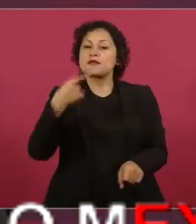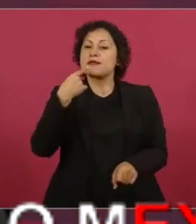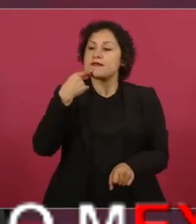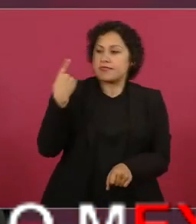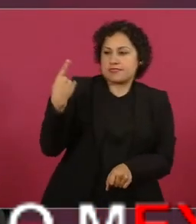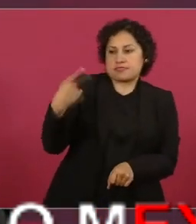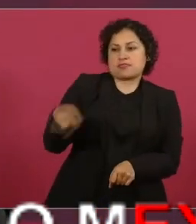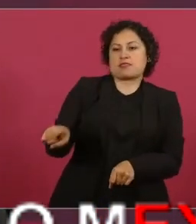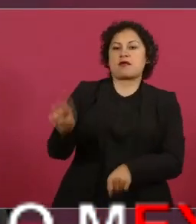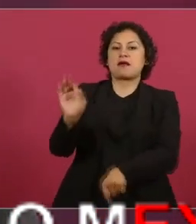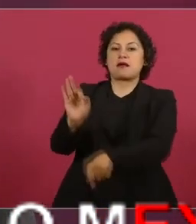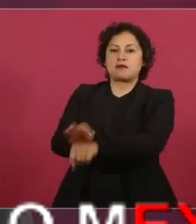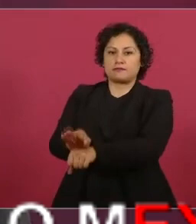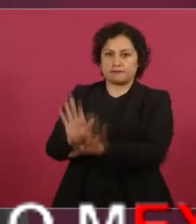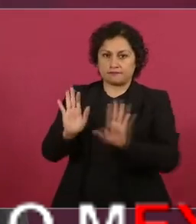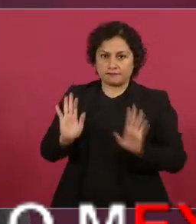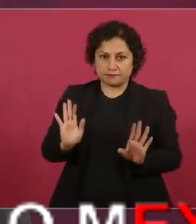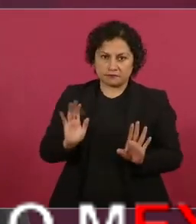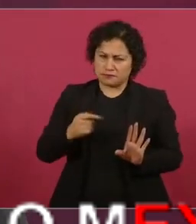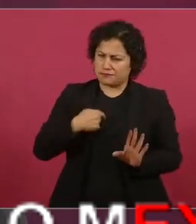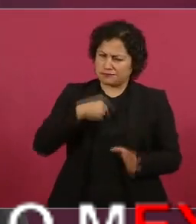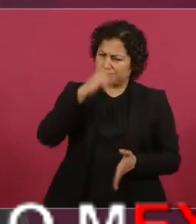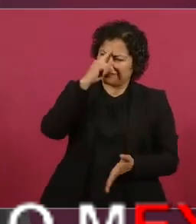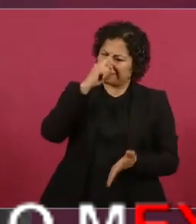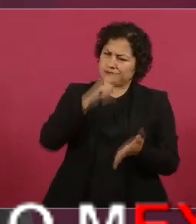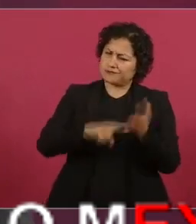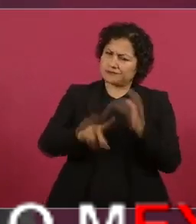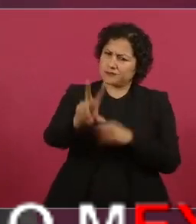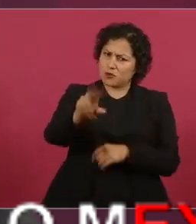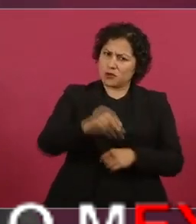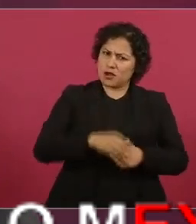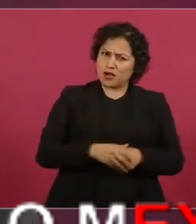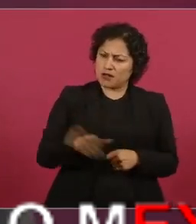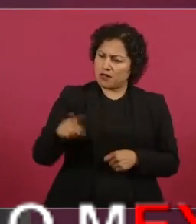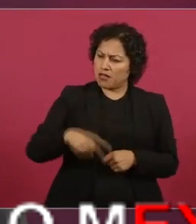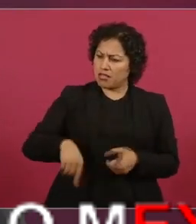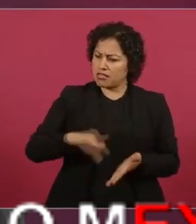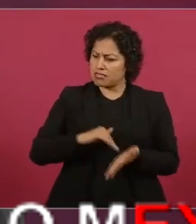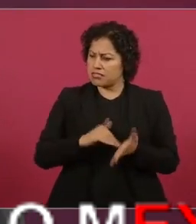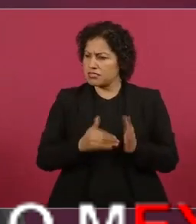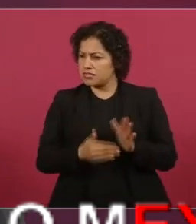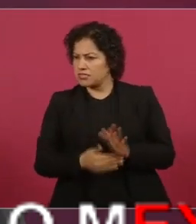promuevan amparos. No. fue lo otro